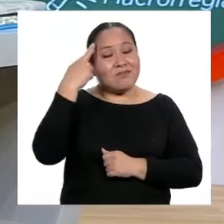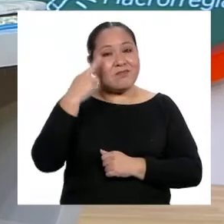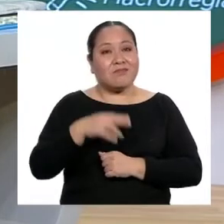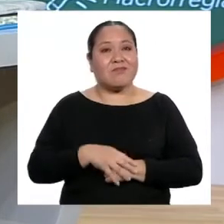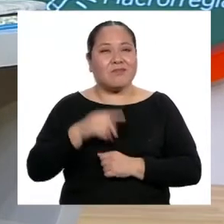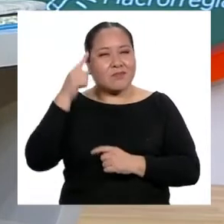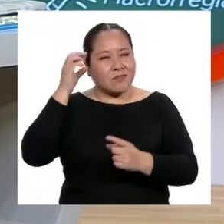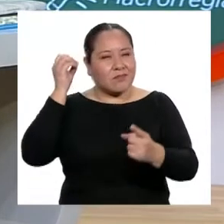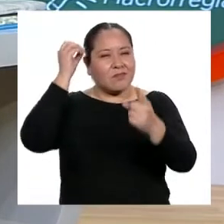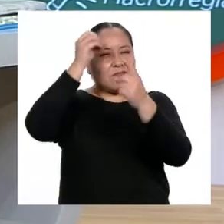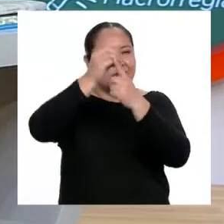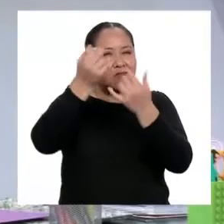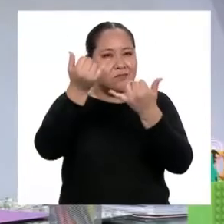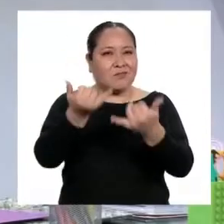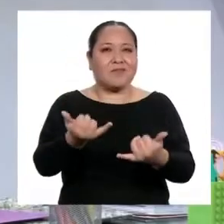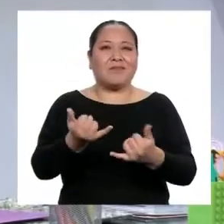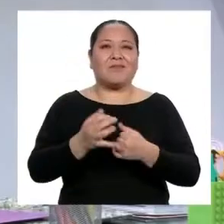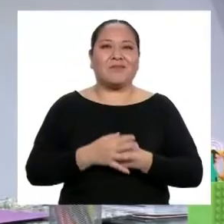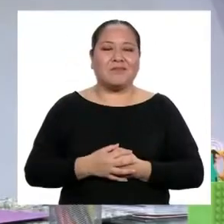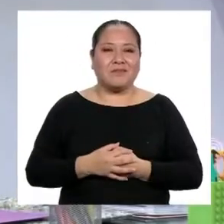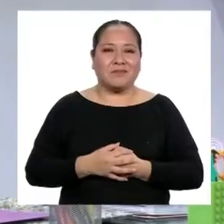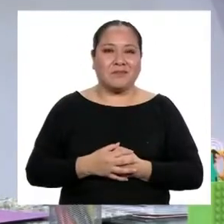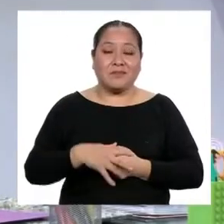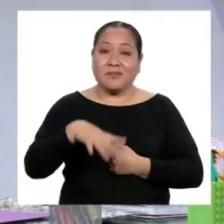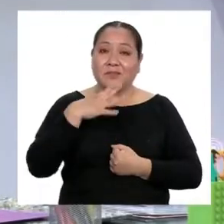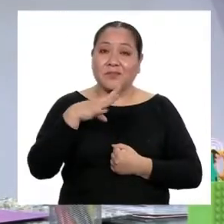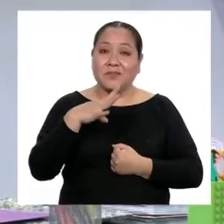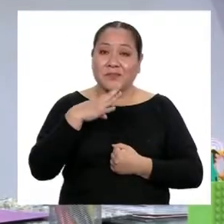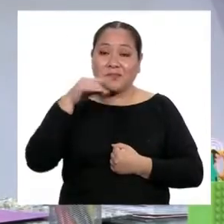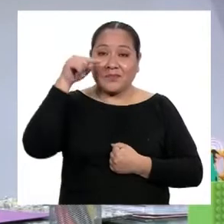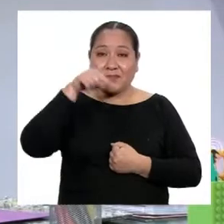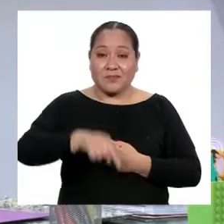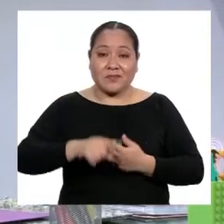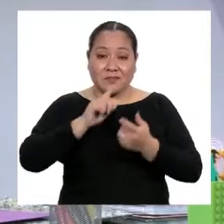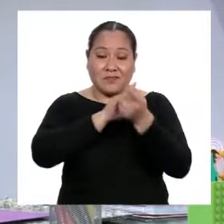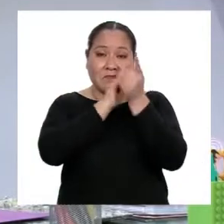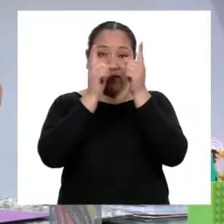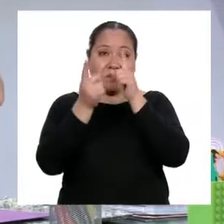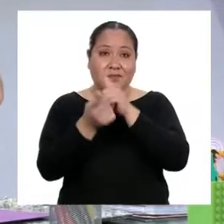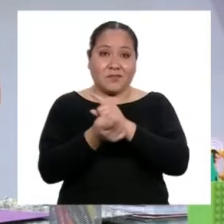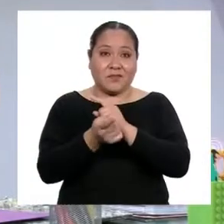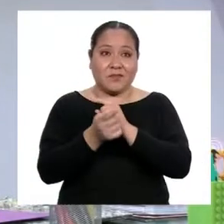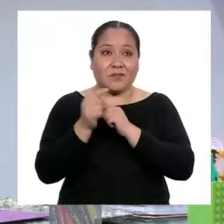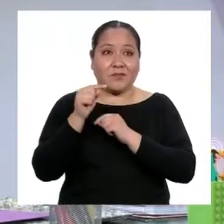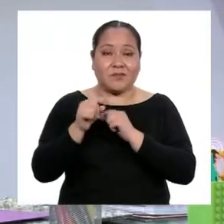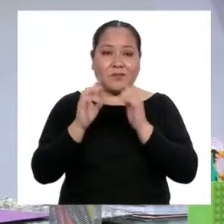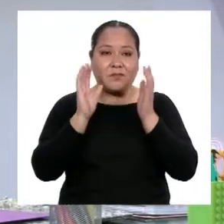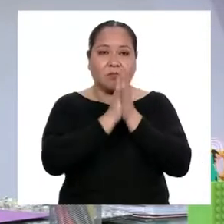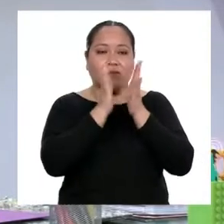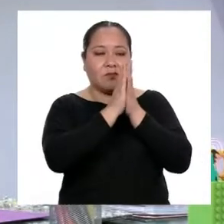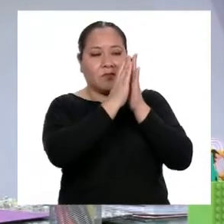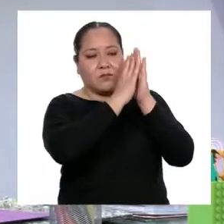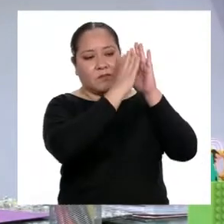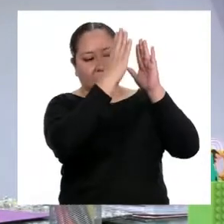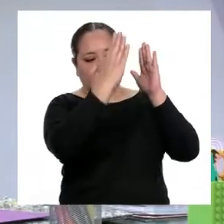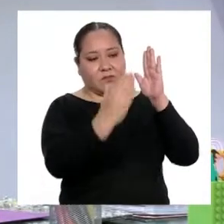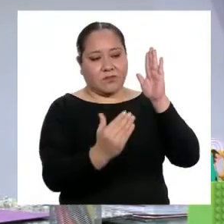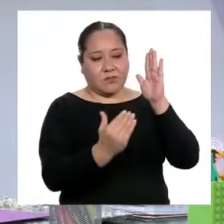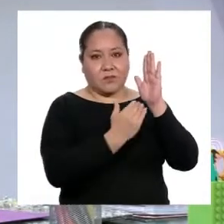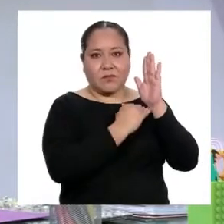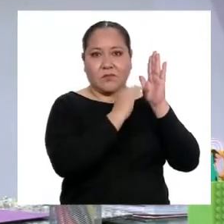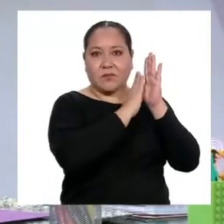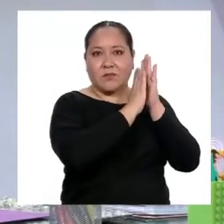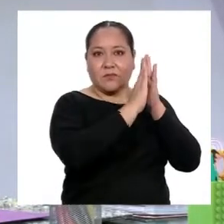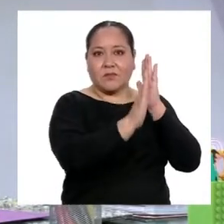reto de hoy es... Hablar de estos cambios en un cartel que ustedes mismos